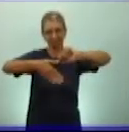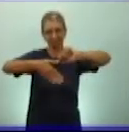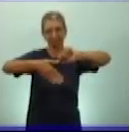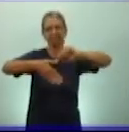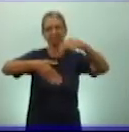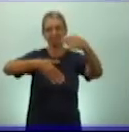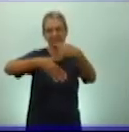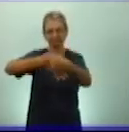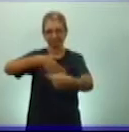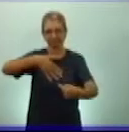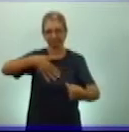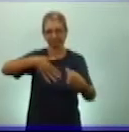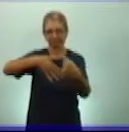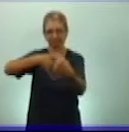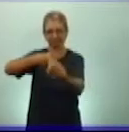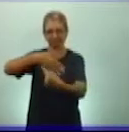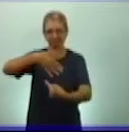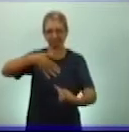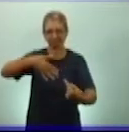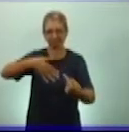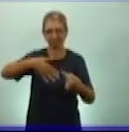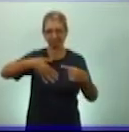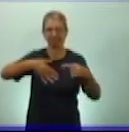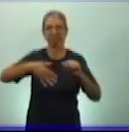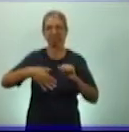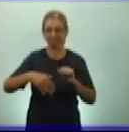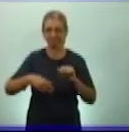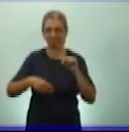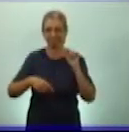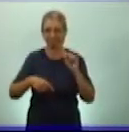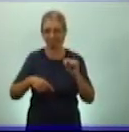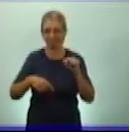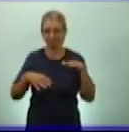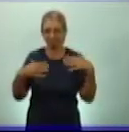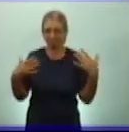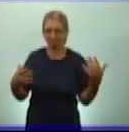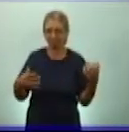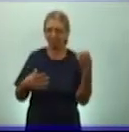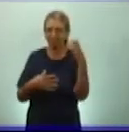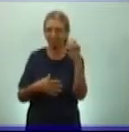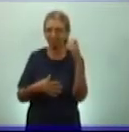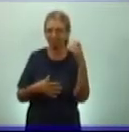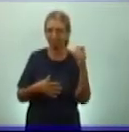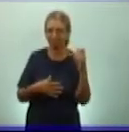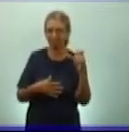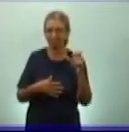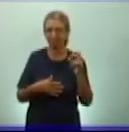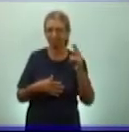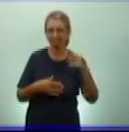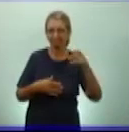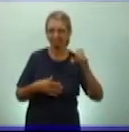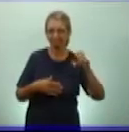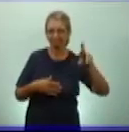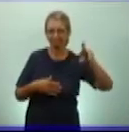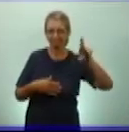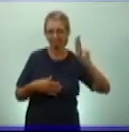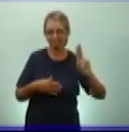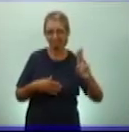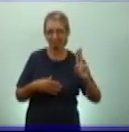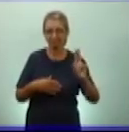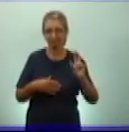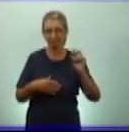geográfica está correspondida entre los territorios que en la actualidad corresponden a Ecuador, Perú, Chile y Bolivia, Argentina.